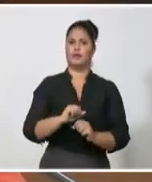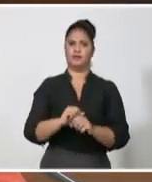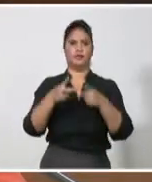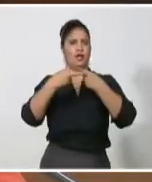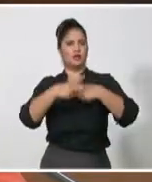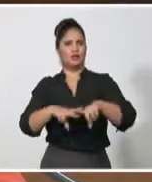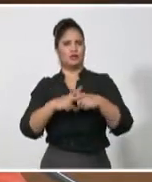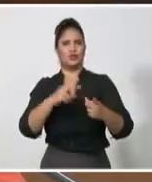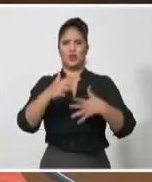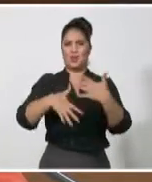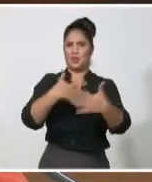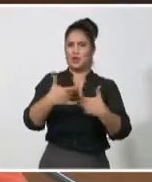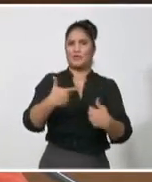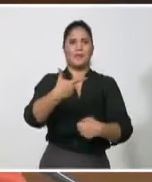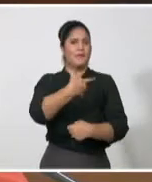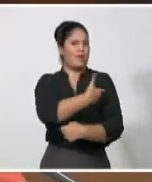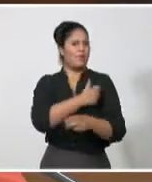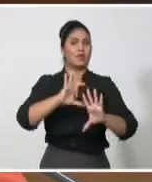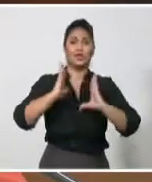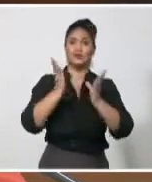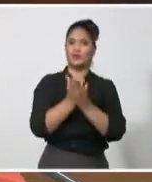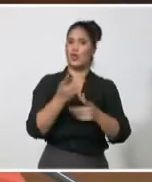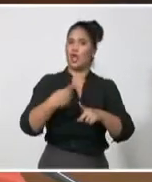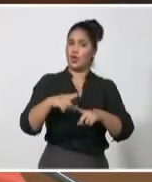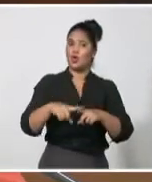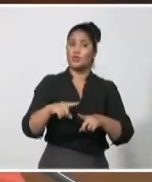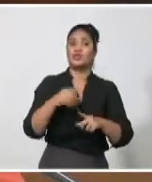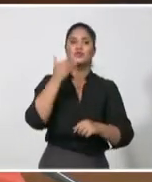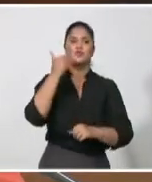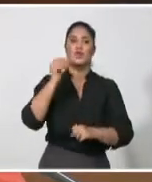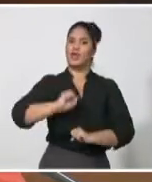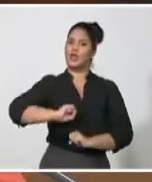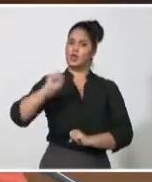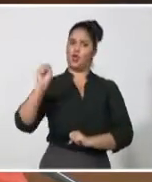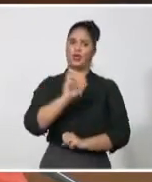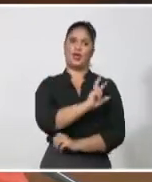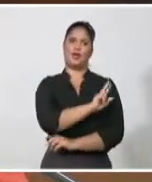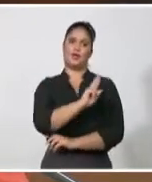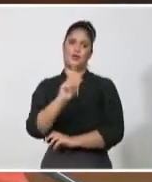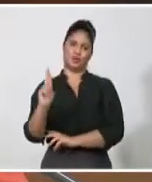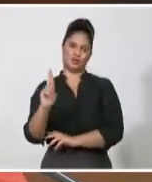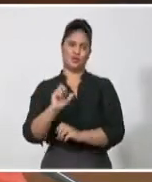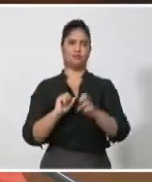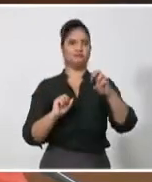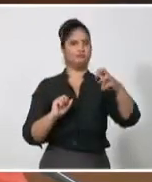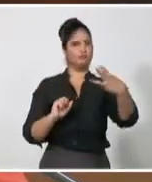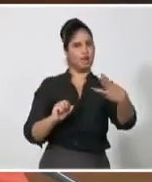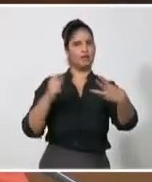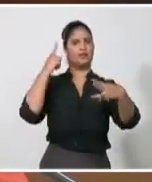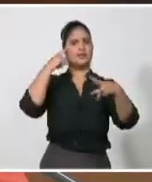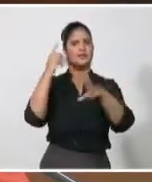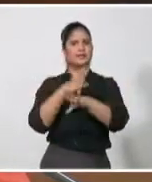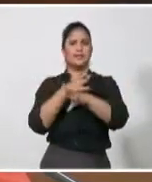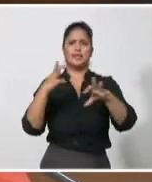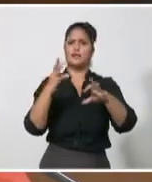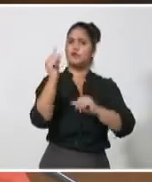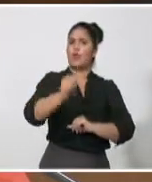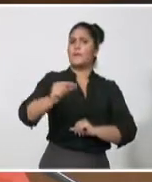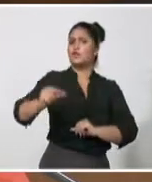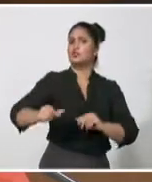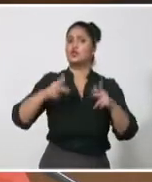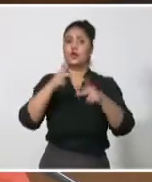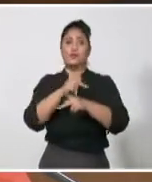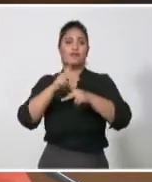las luchas que está enfrentando ahora mismo con la COVID. Tenemos científicos, la importancia de la